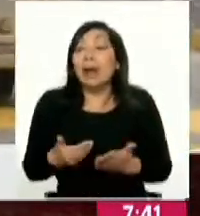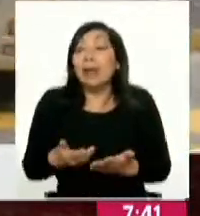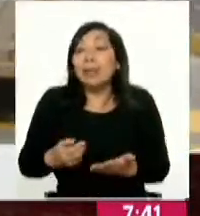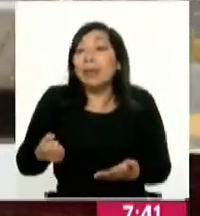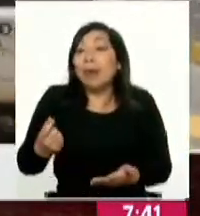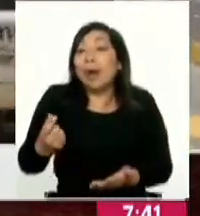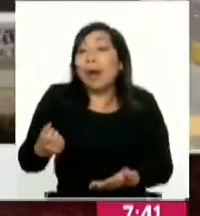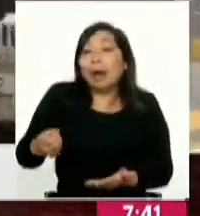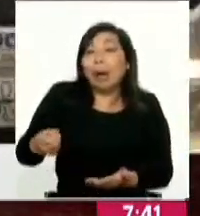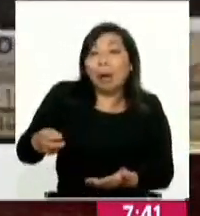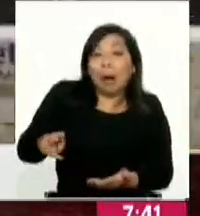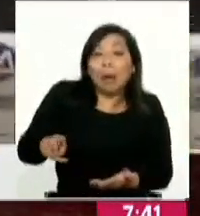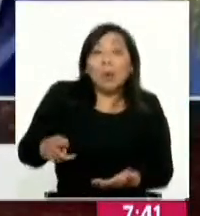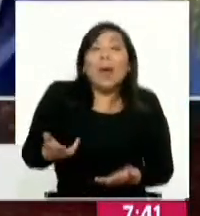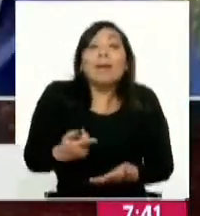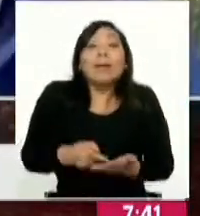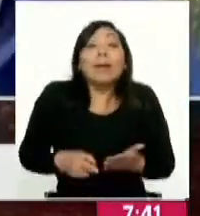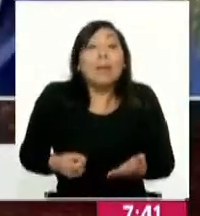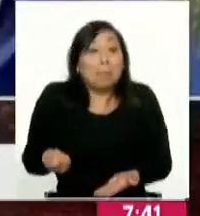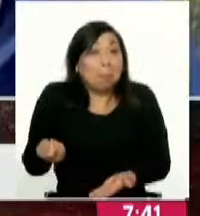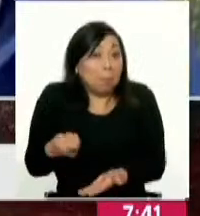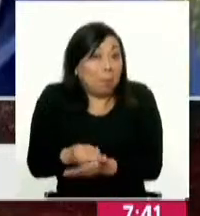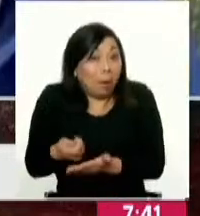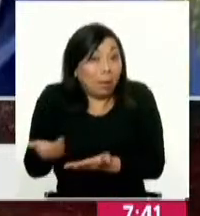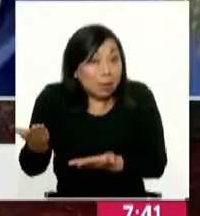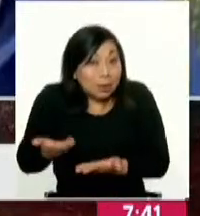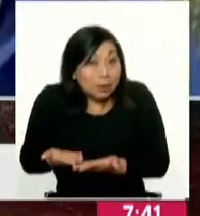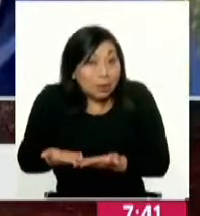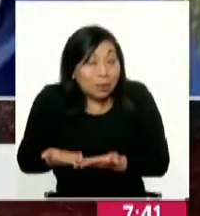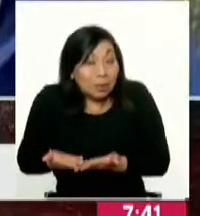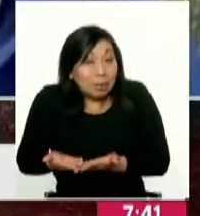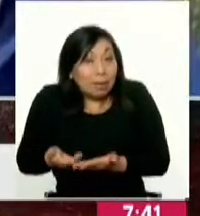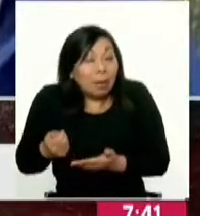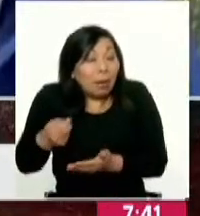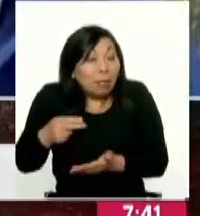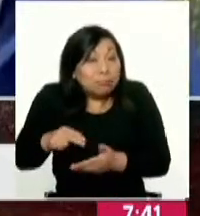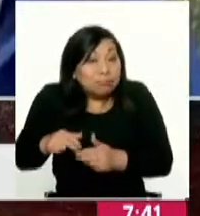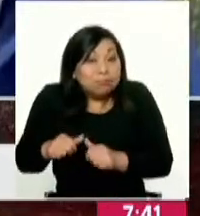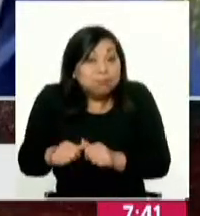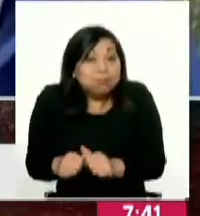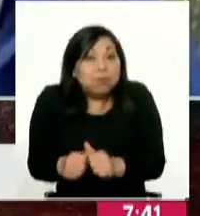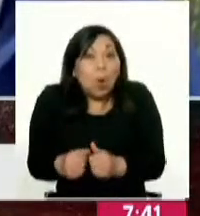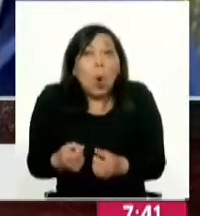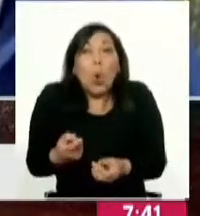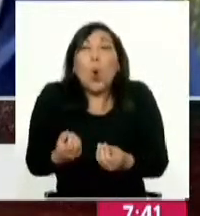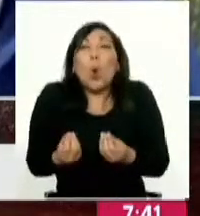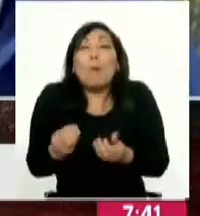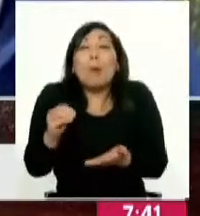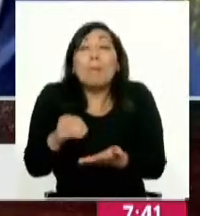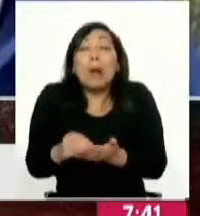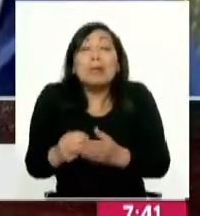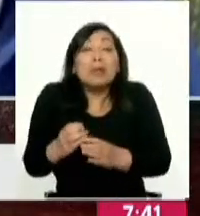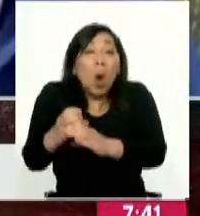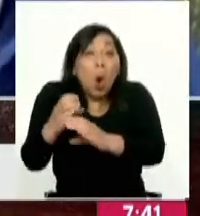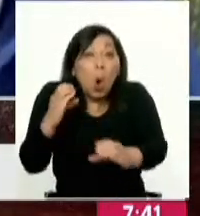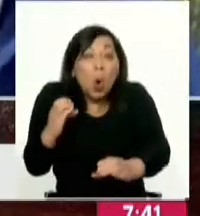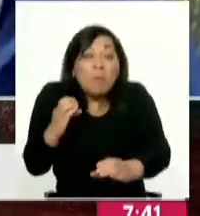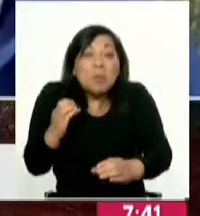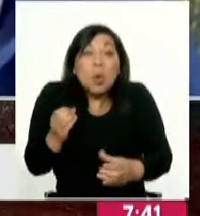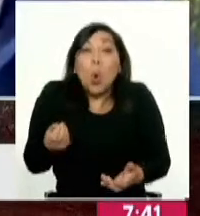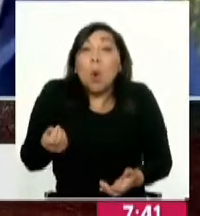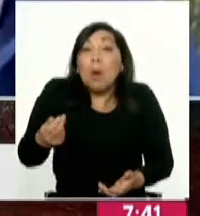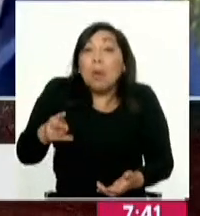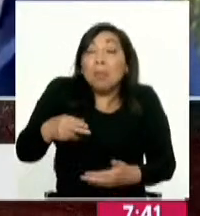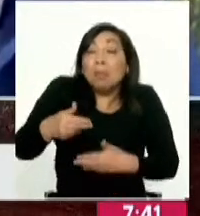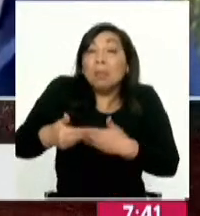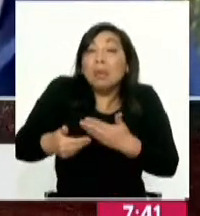alza de los pasajes? ¿Solamente recuperar dinero, rentabilizar, o de pronto poner más unidades, o de pronto aumentar